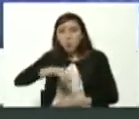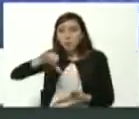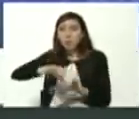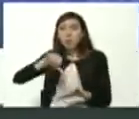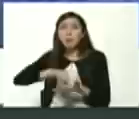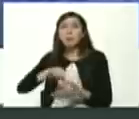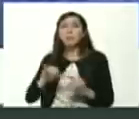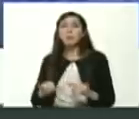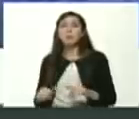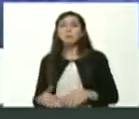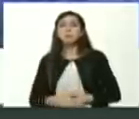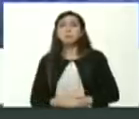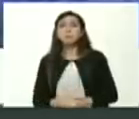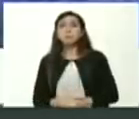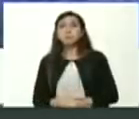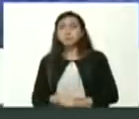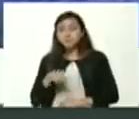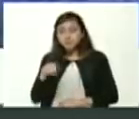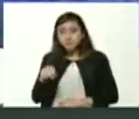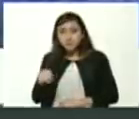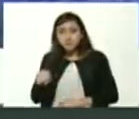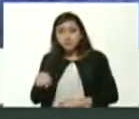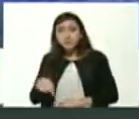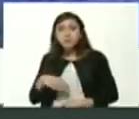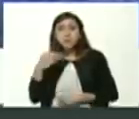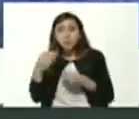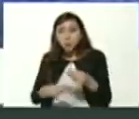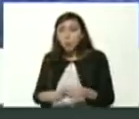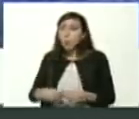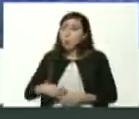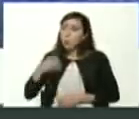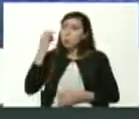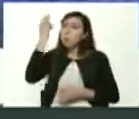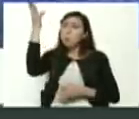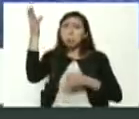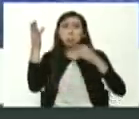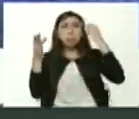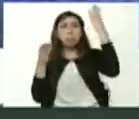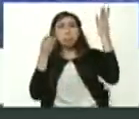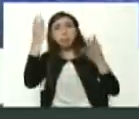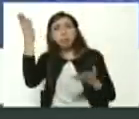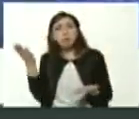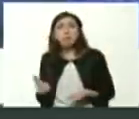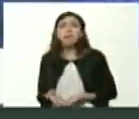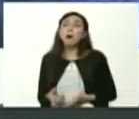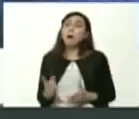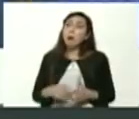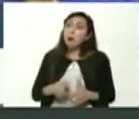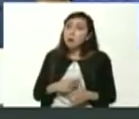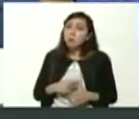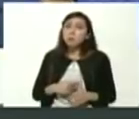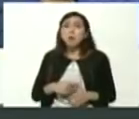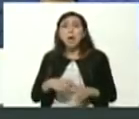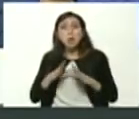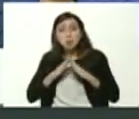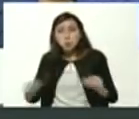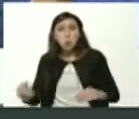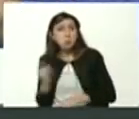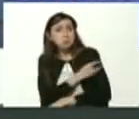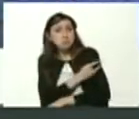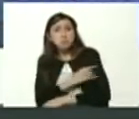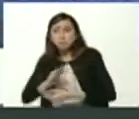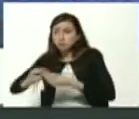Central de Venezuela y allí fue que entonces me nació la idea bueno nos vamos por todas las universidades